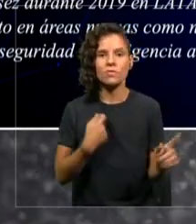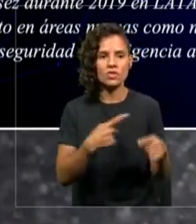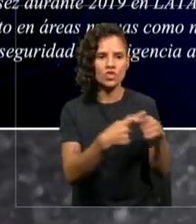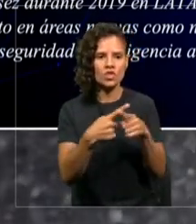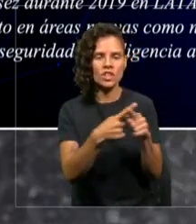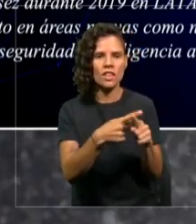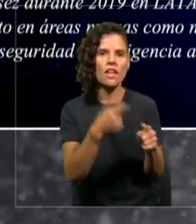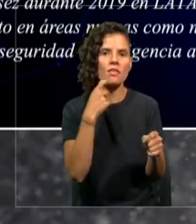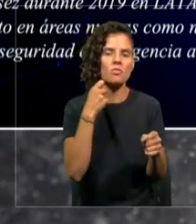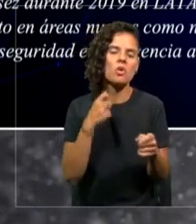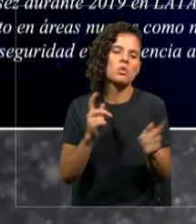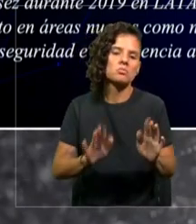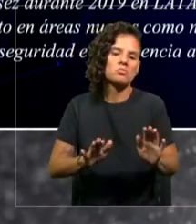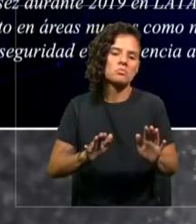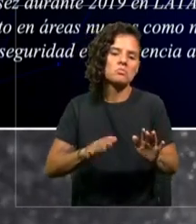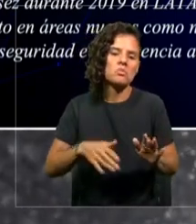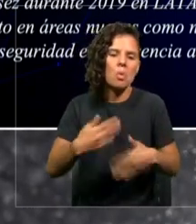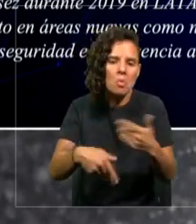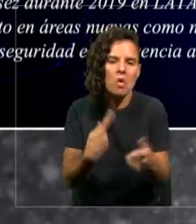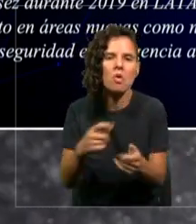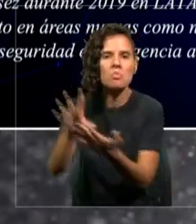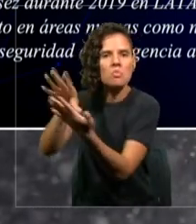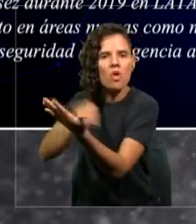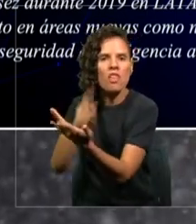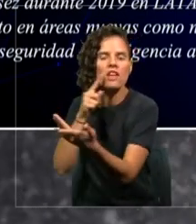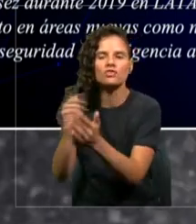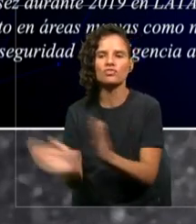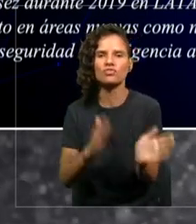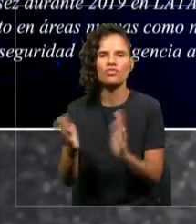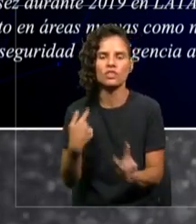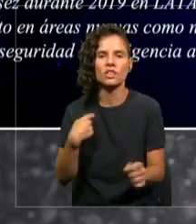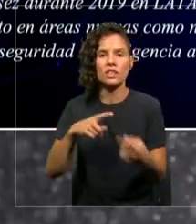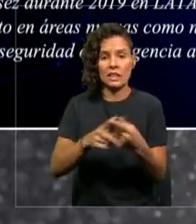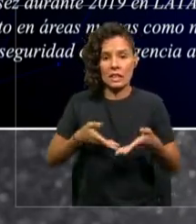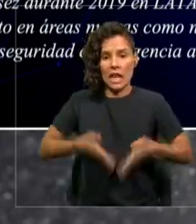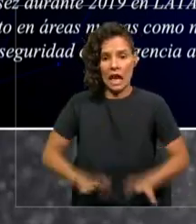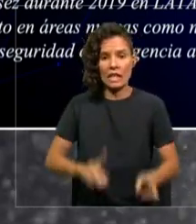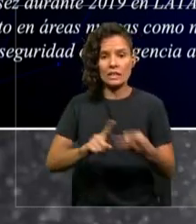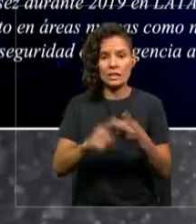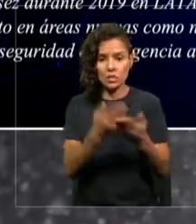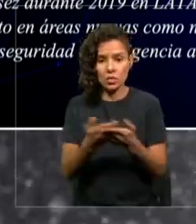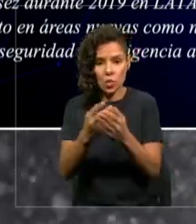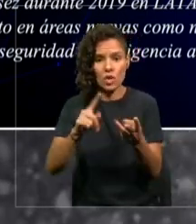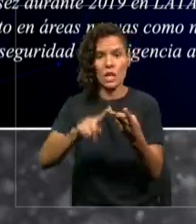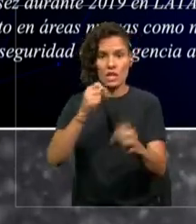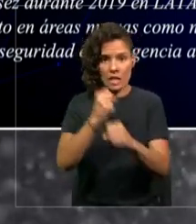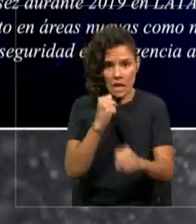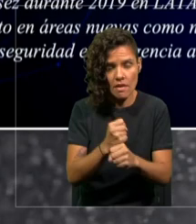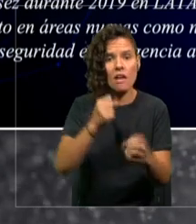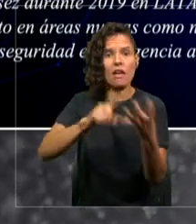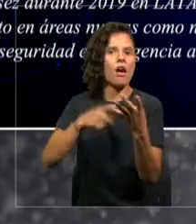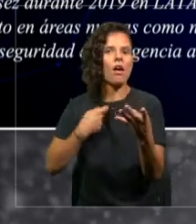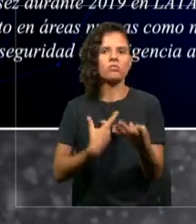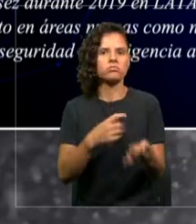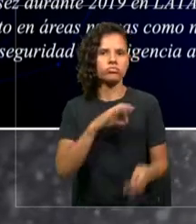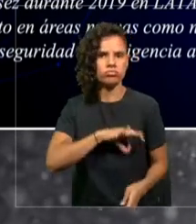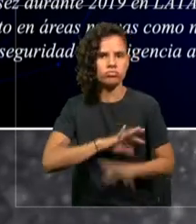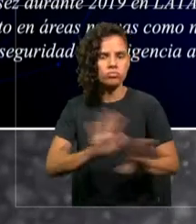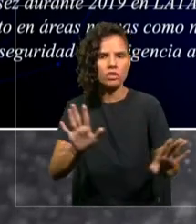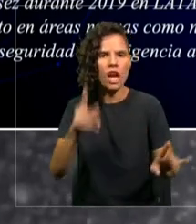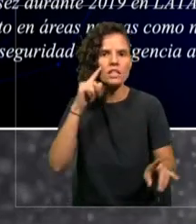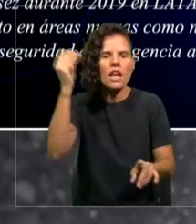Naces, estudias, trabajas, te jubilas. Y nos venden esa idea. Pero